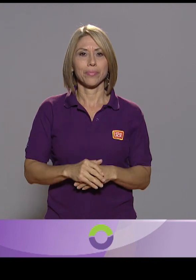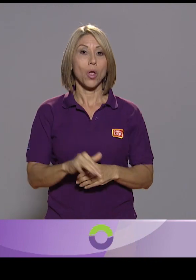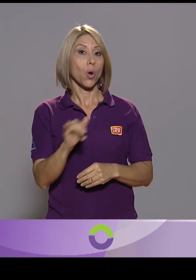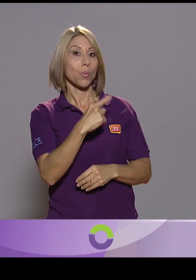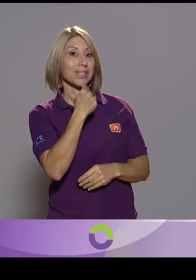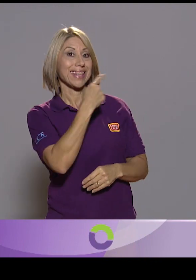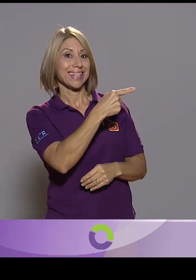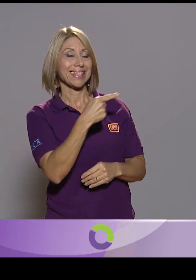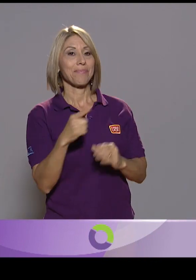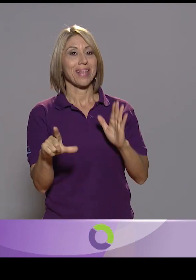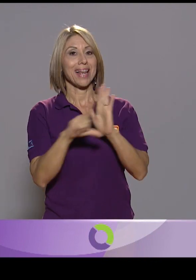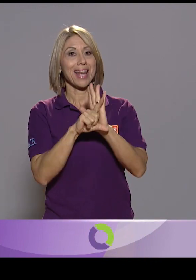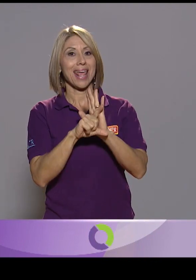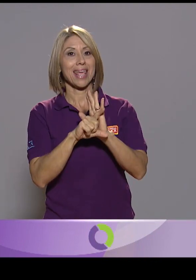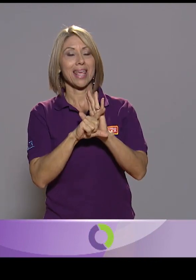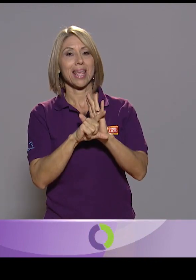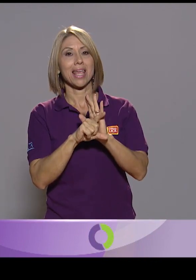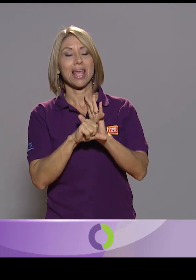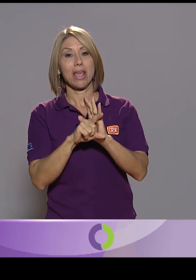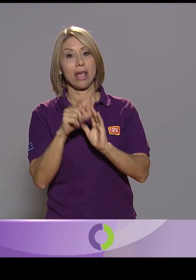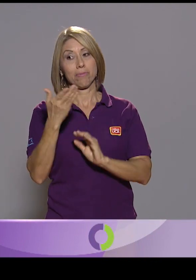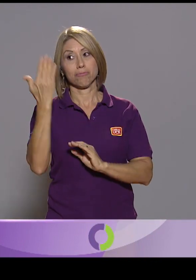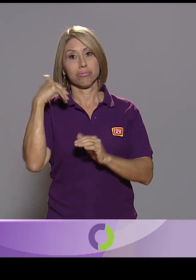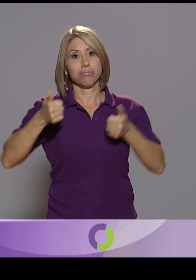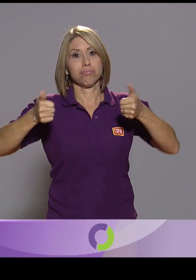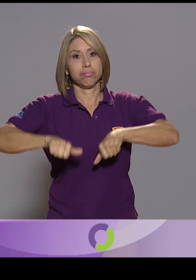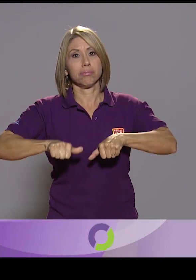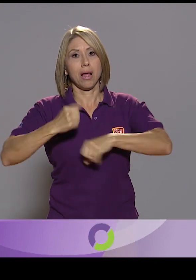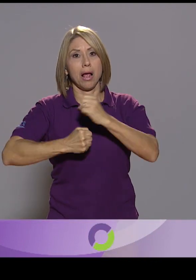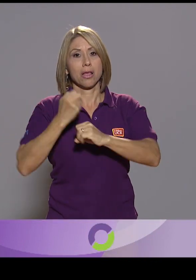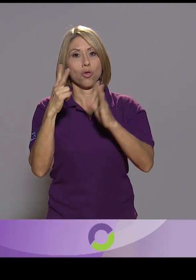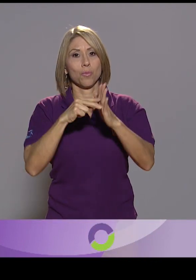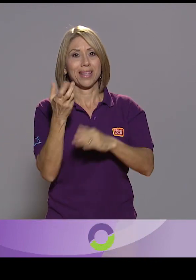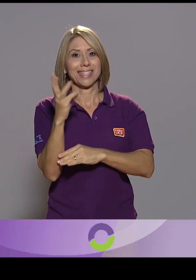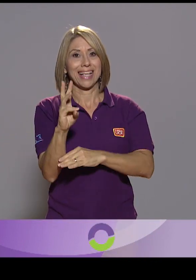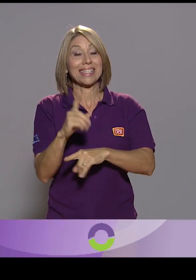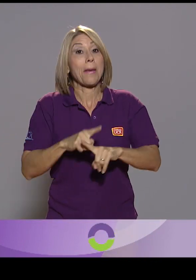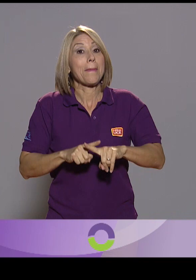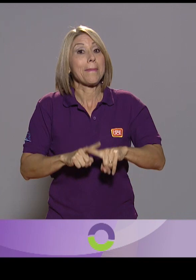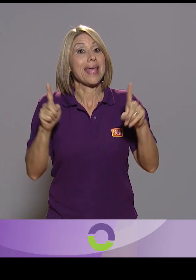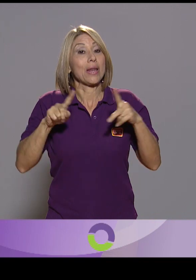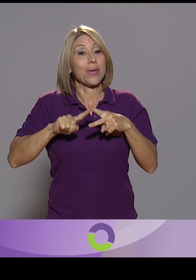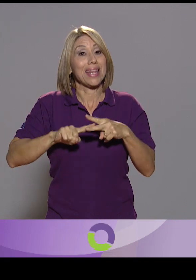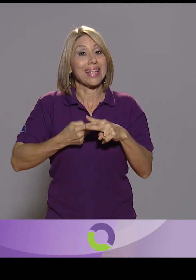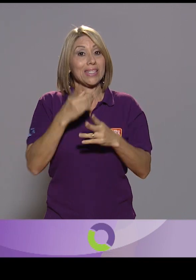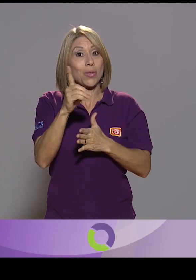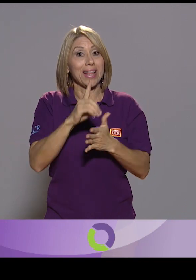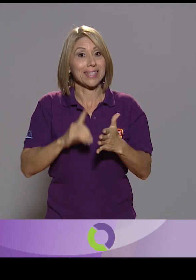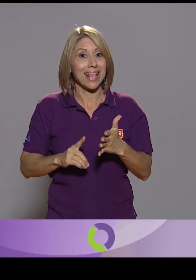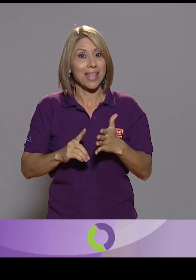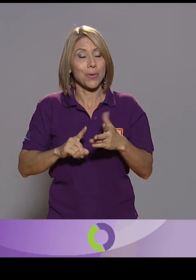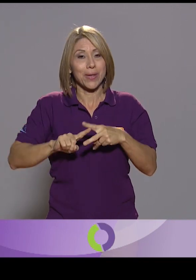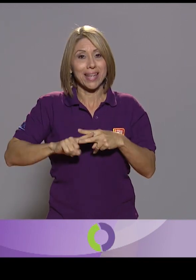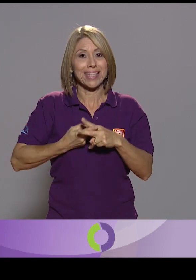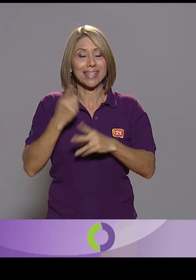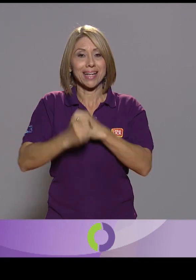lo de la ley de 2016, sin embargo, el tratamiento o el inicio del diseño inicia en el 2017. Bueno, el